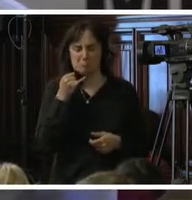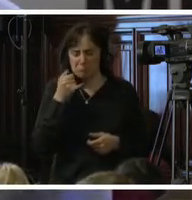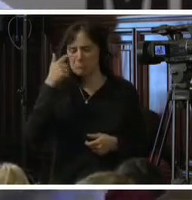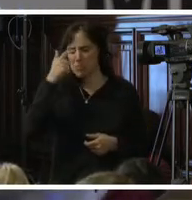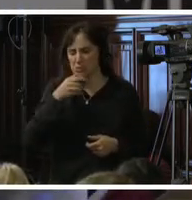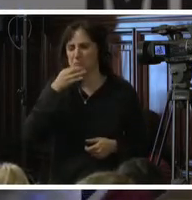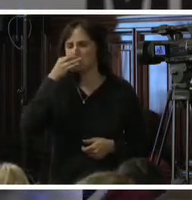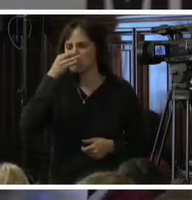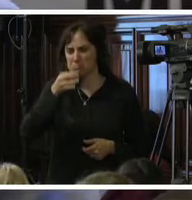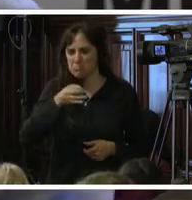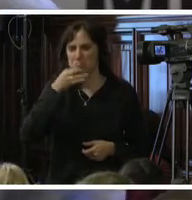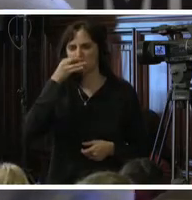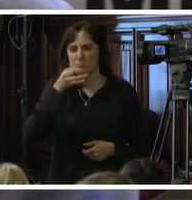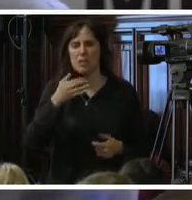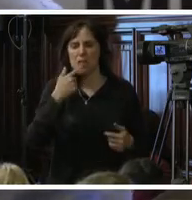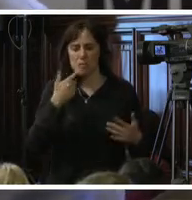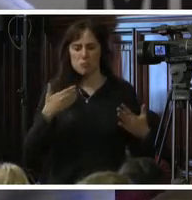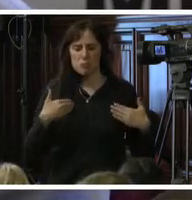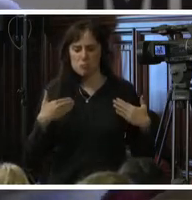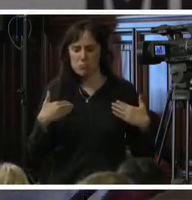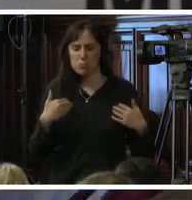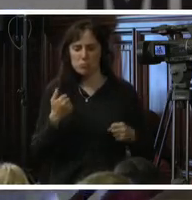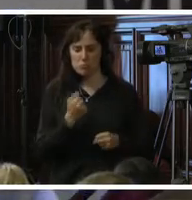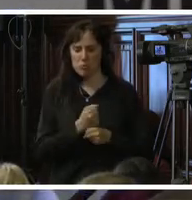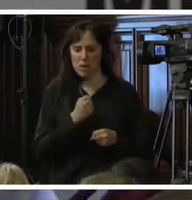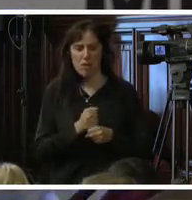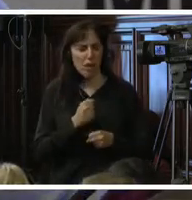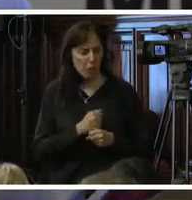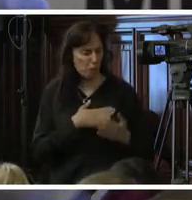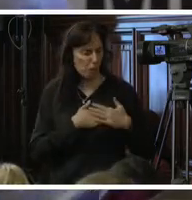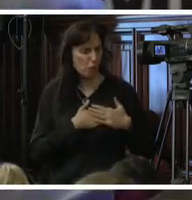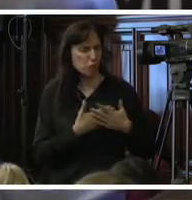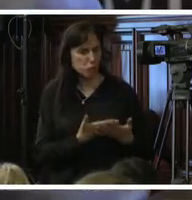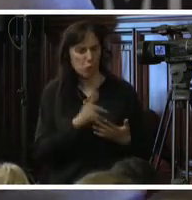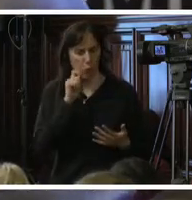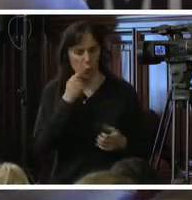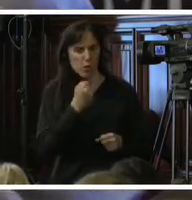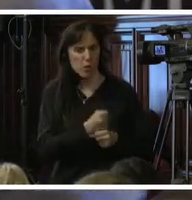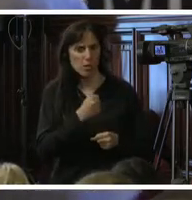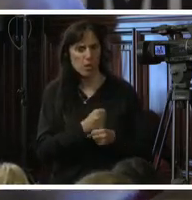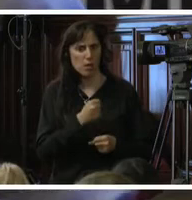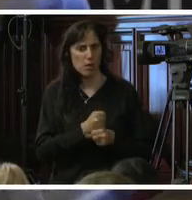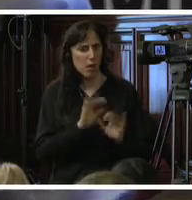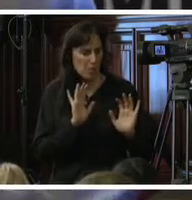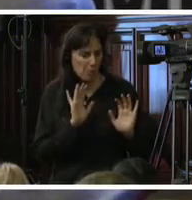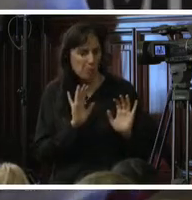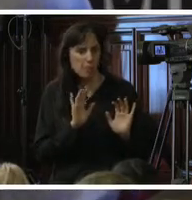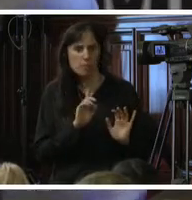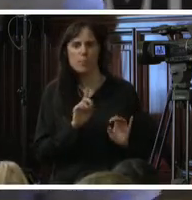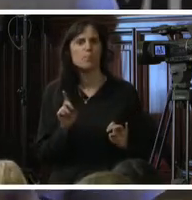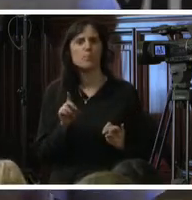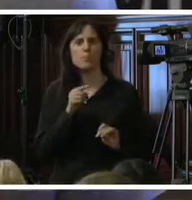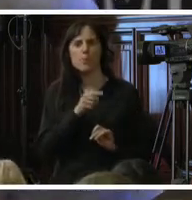y se describían a sí mismos como trabajadores sexuales, voluntarios, no podemos decir